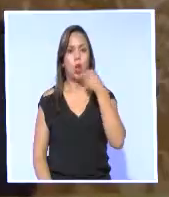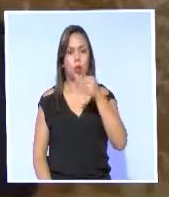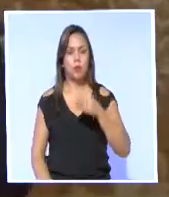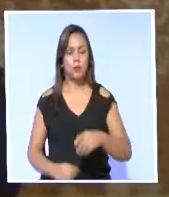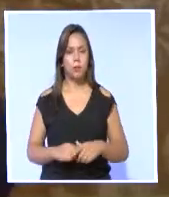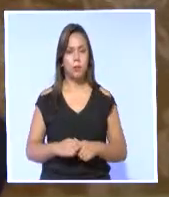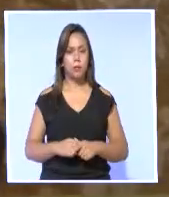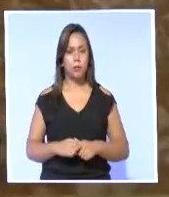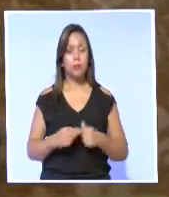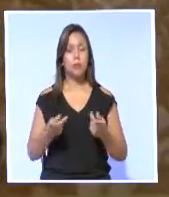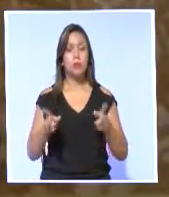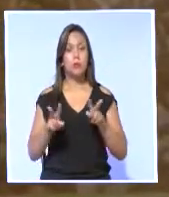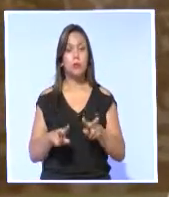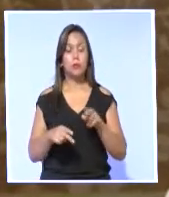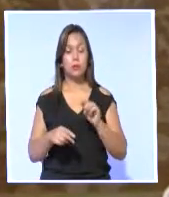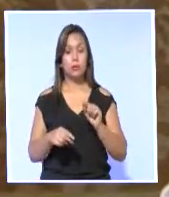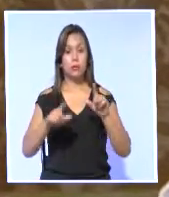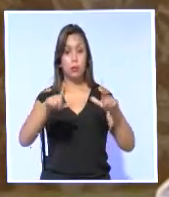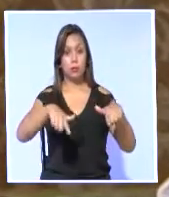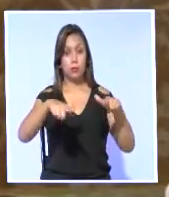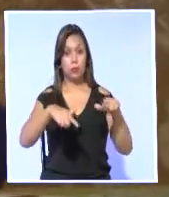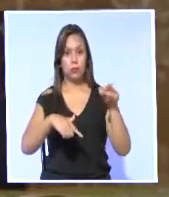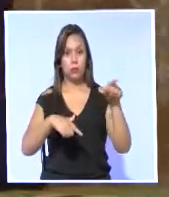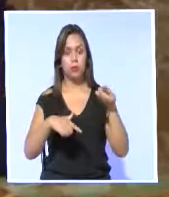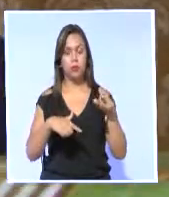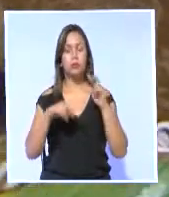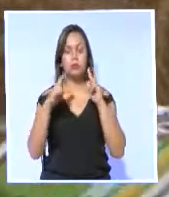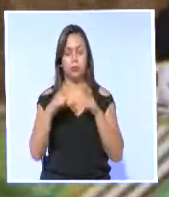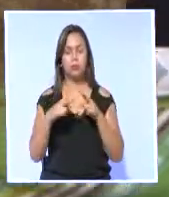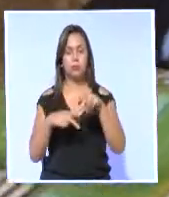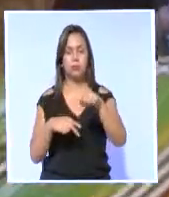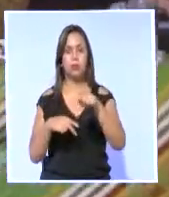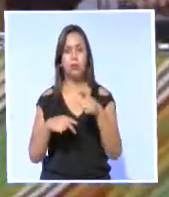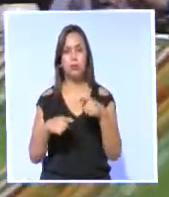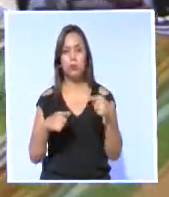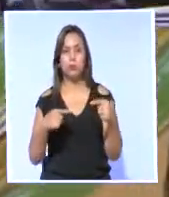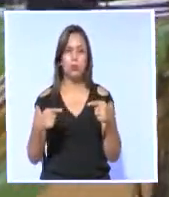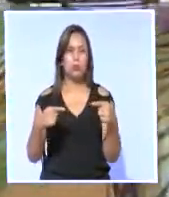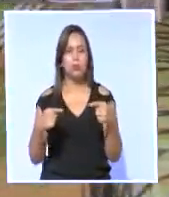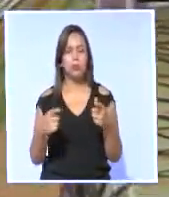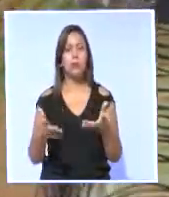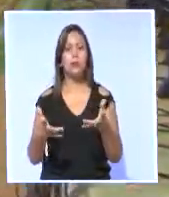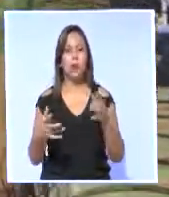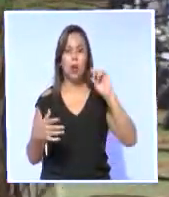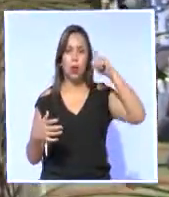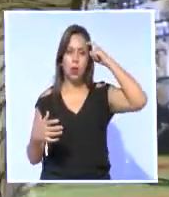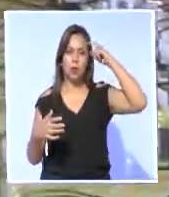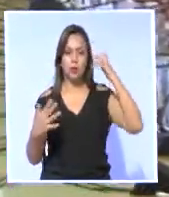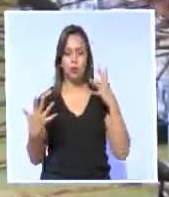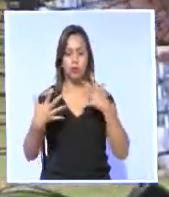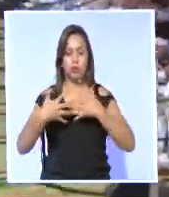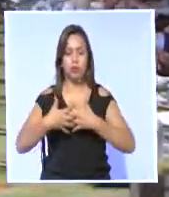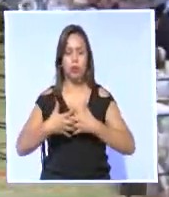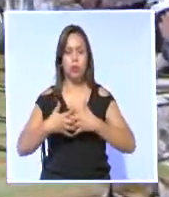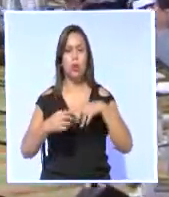Por su parte, el primer mandatario, Lenín Moreno, reconoció que aunque haya divergencias, se busca gobernar en cohesión y para beneficio de todos los